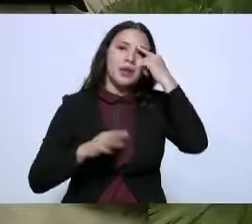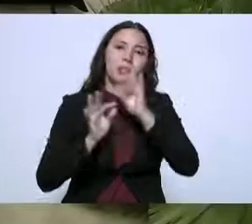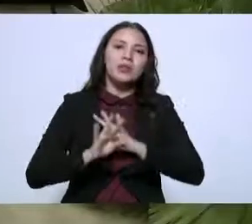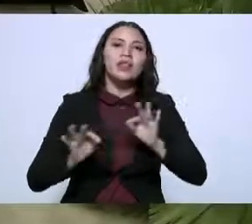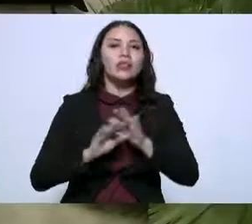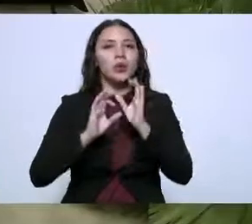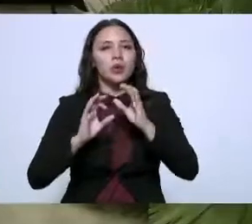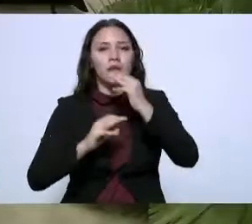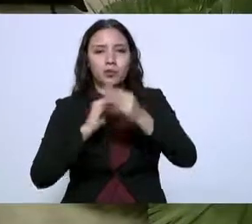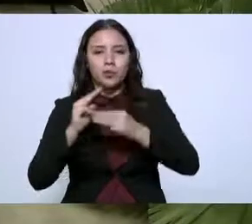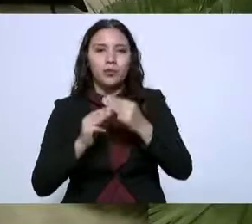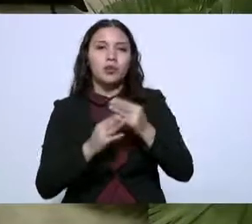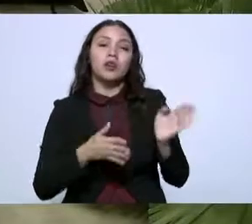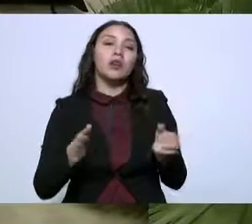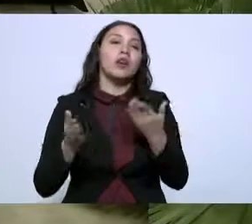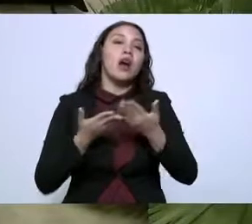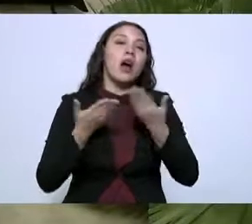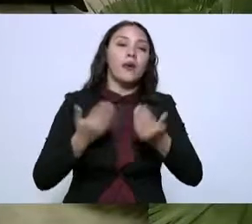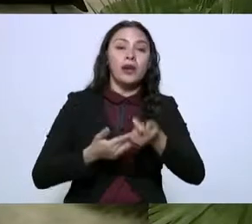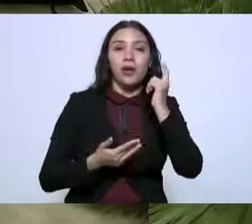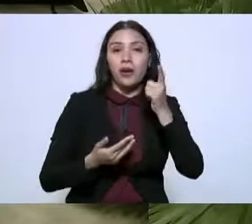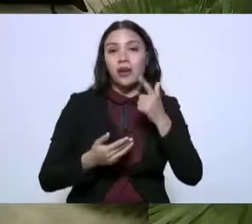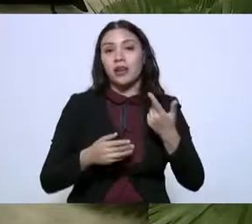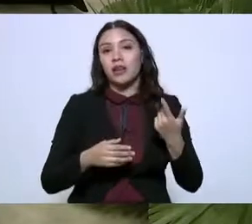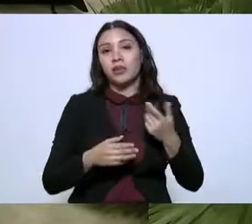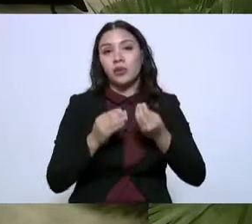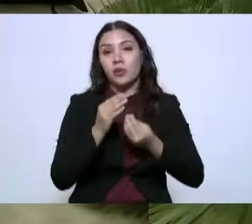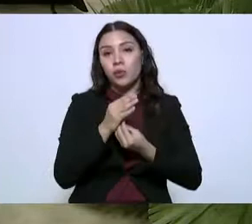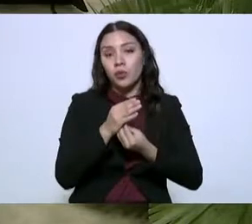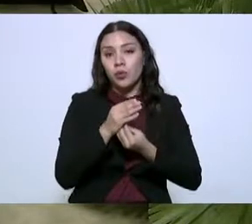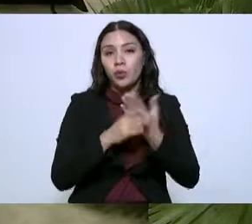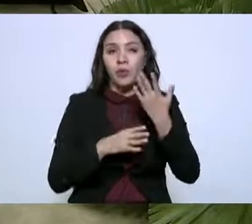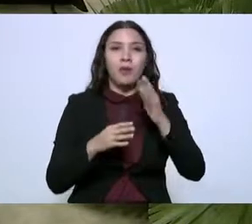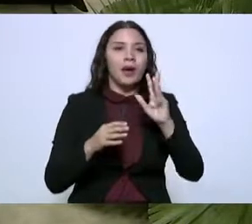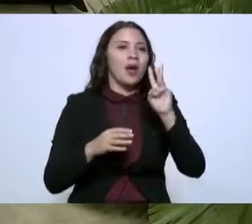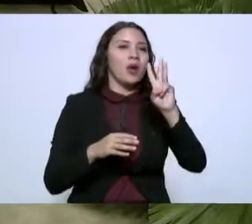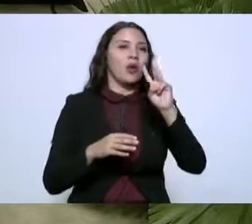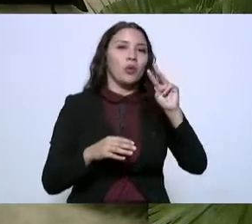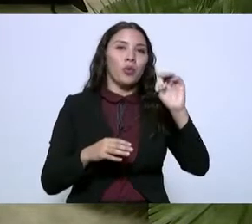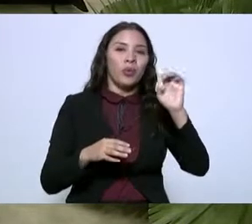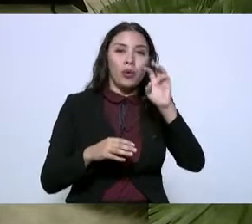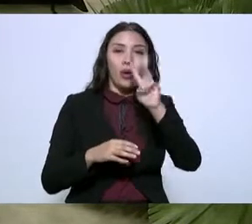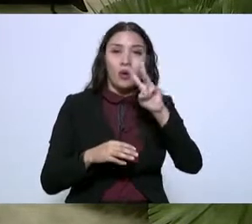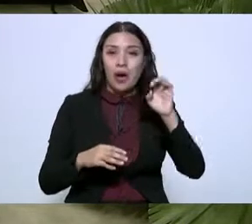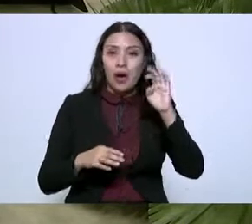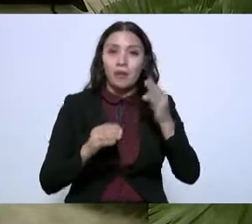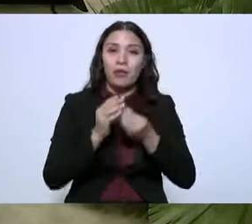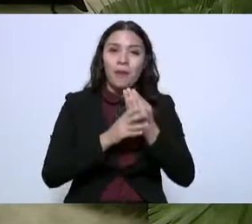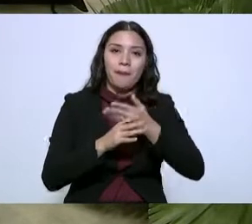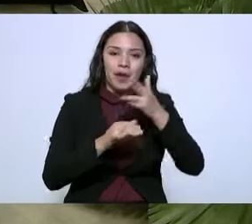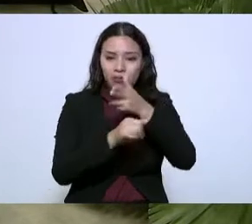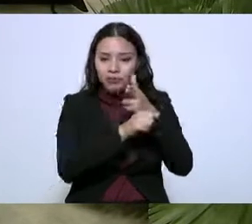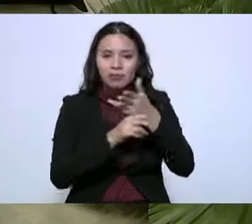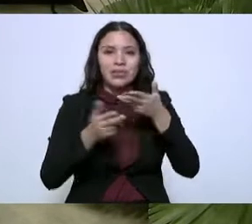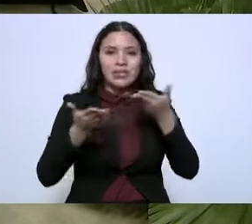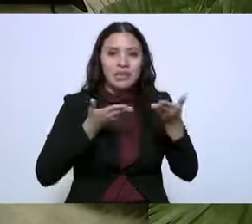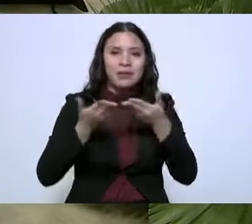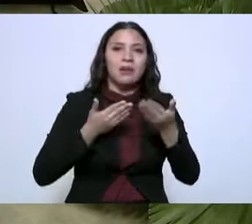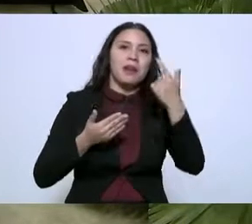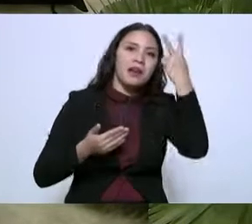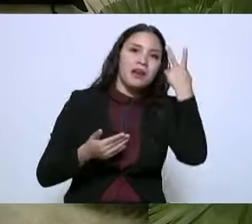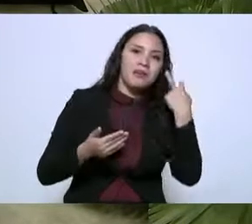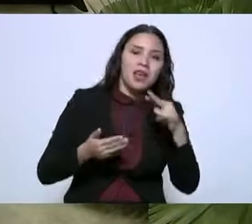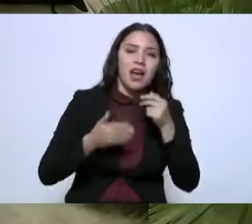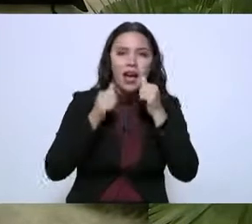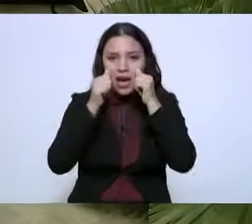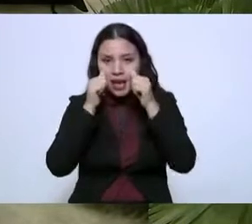y también habremos de realizar una zoom una webinar con amadeus para los servicios de agentes de viajes